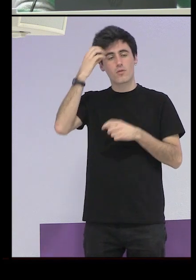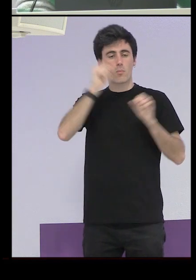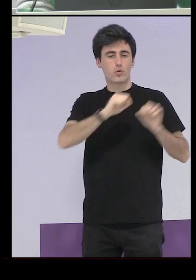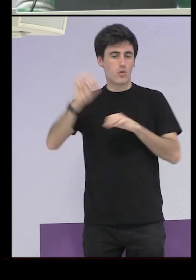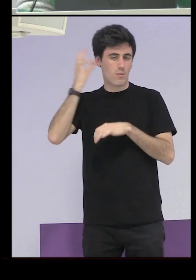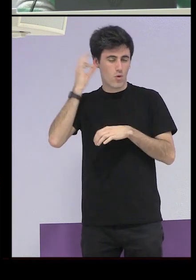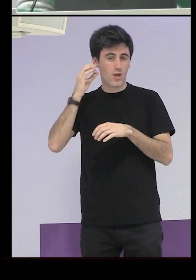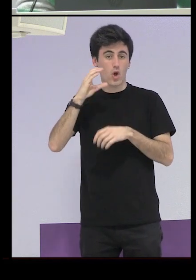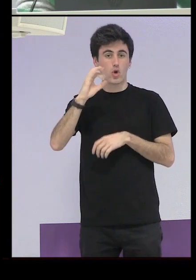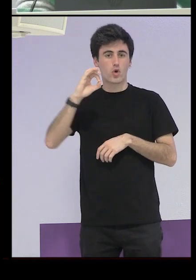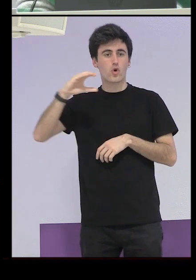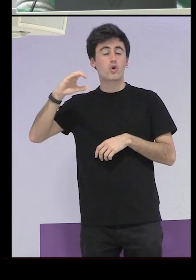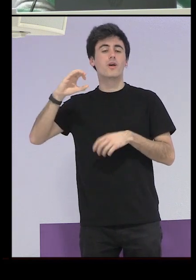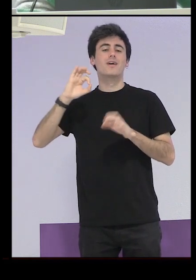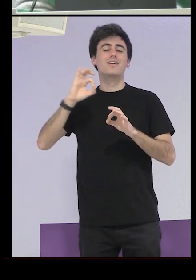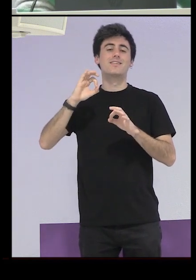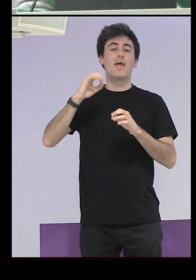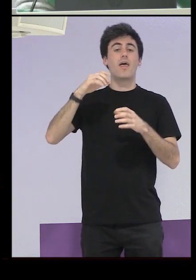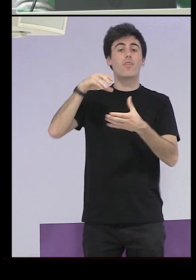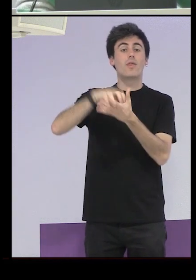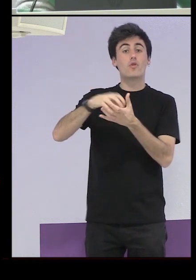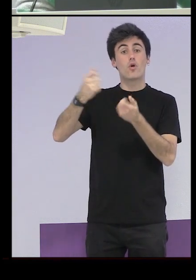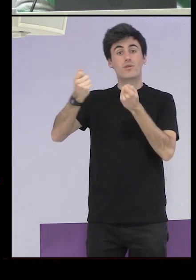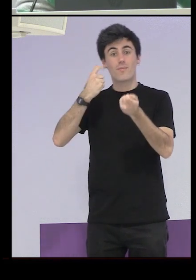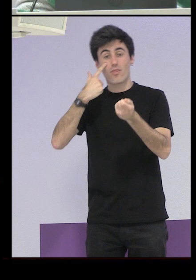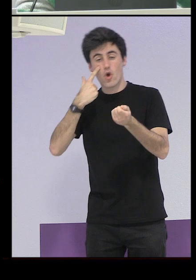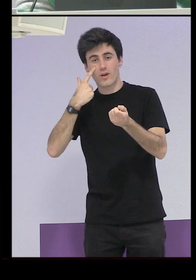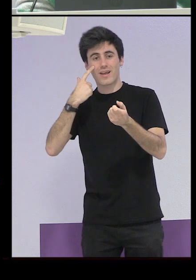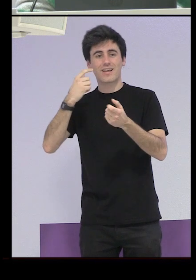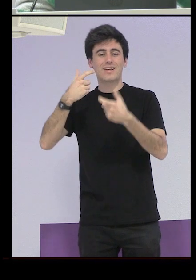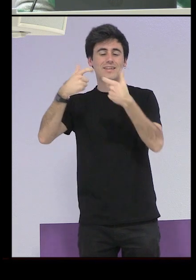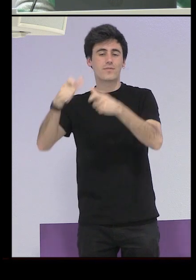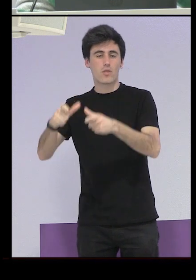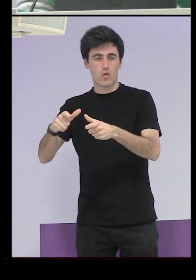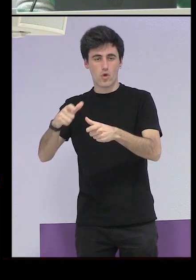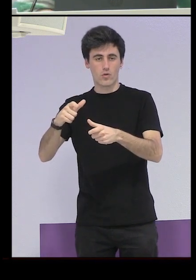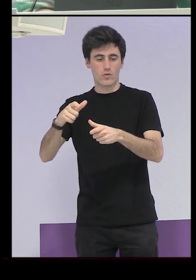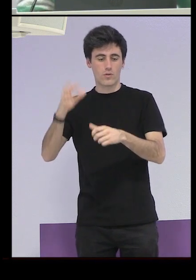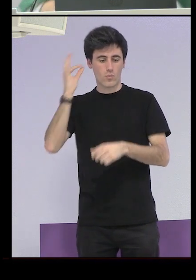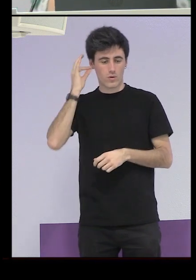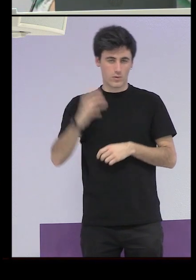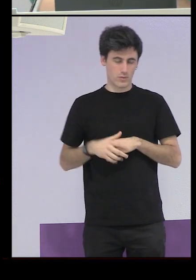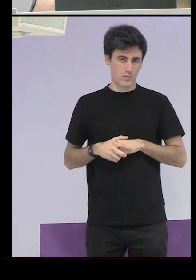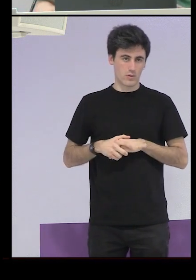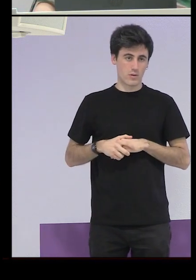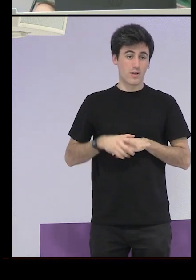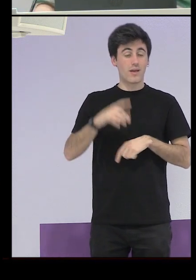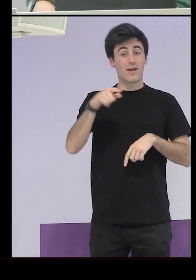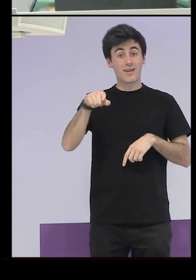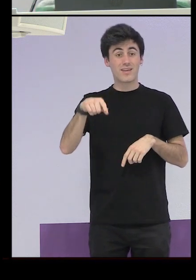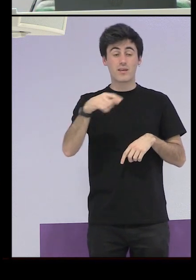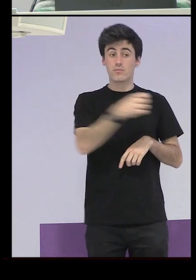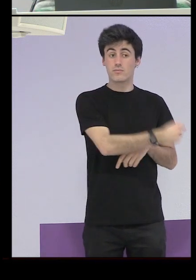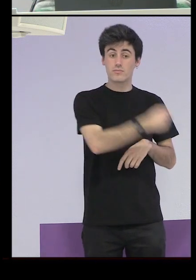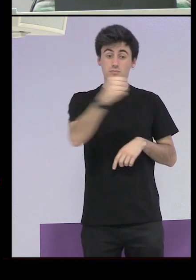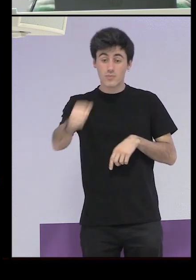llamaba el centro de observación y clasificación y ahí es donde llevaban a las niñas y a las adolescentes para decidir a qué tipo de centro